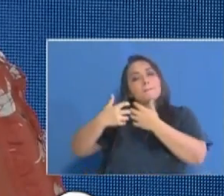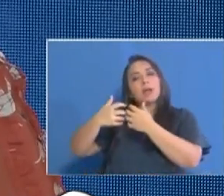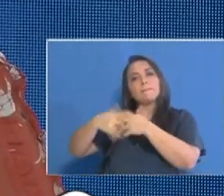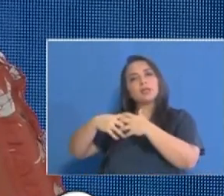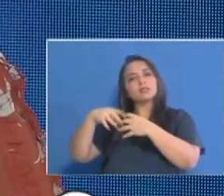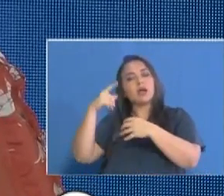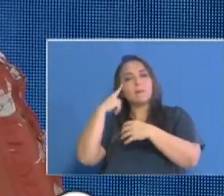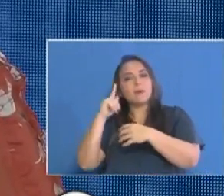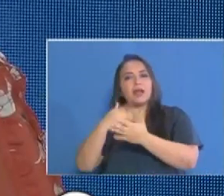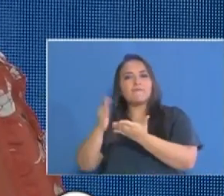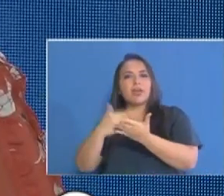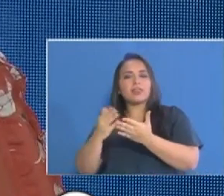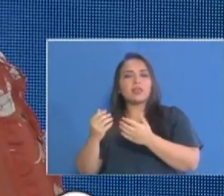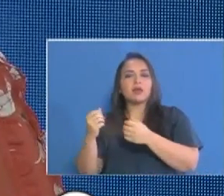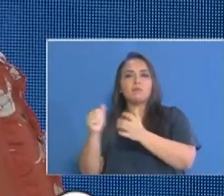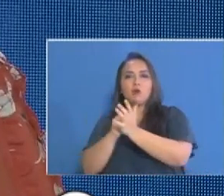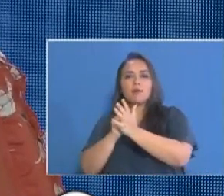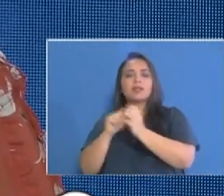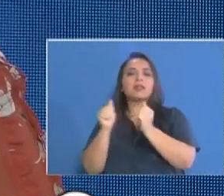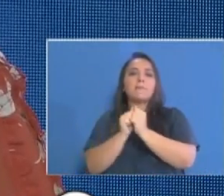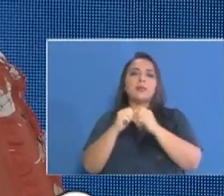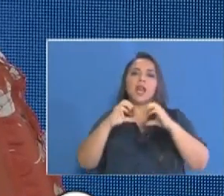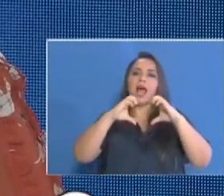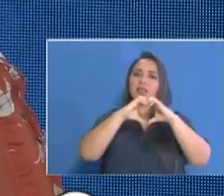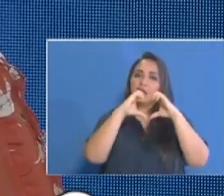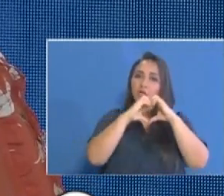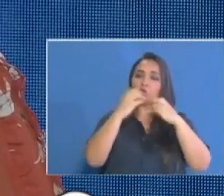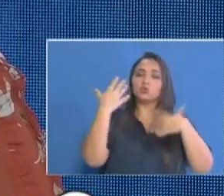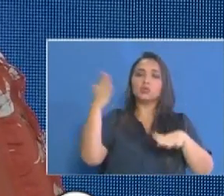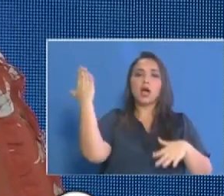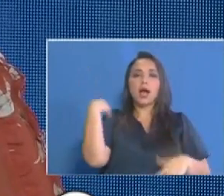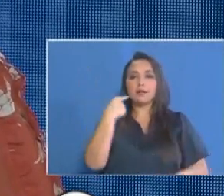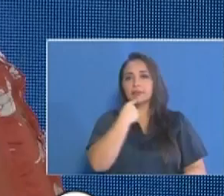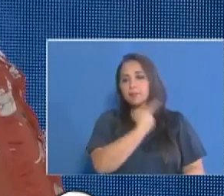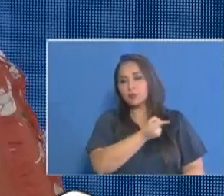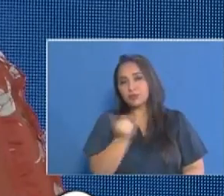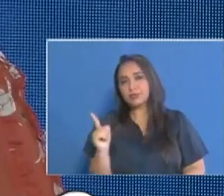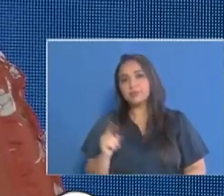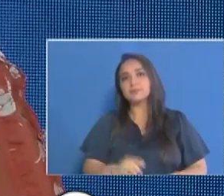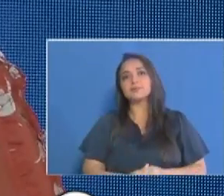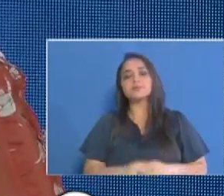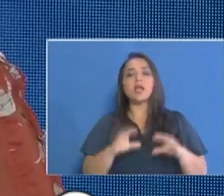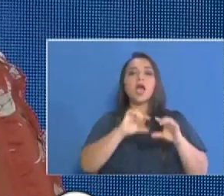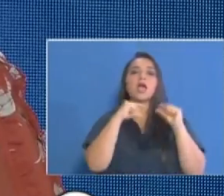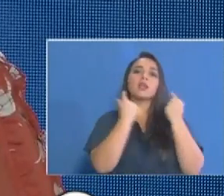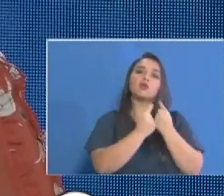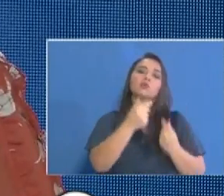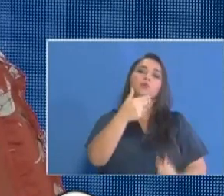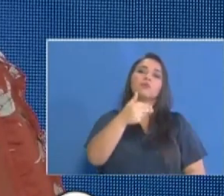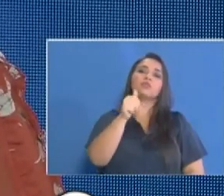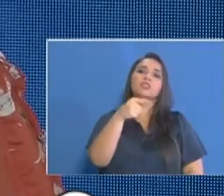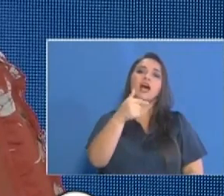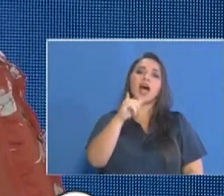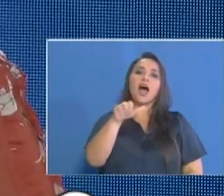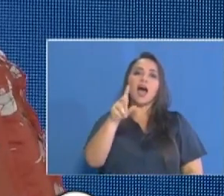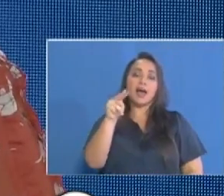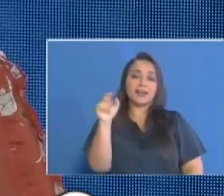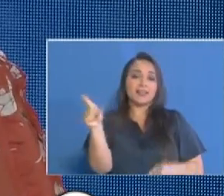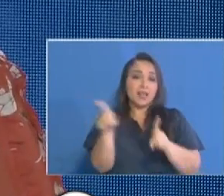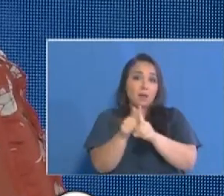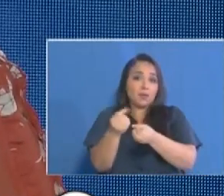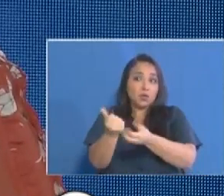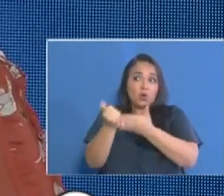ha dicho presente el Club Activo 2030 como ya lo hemos compartido anteriormente el Grupo Chahani también que nos ha facilitado